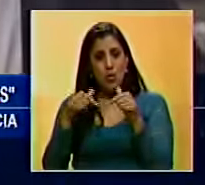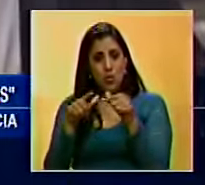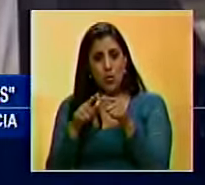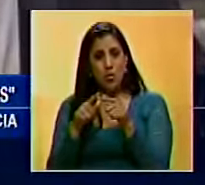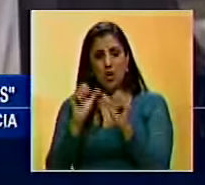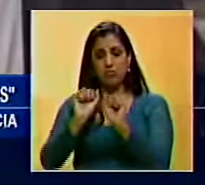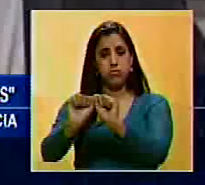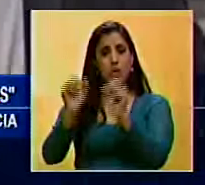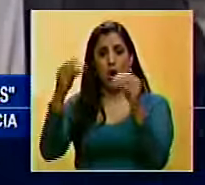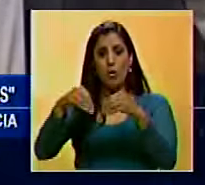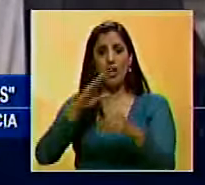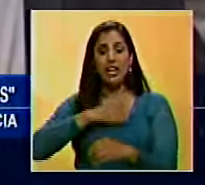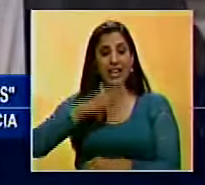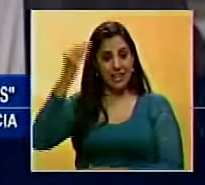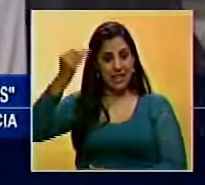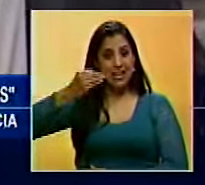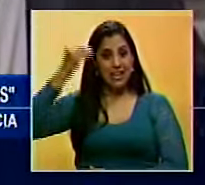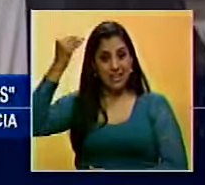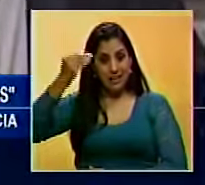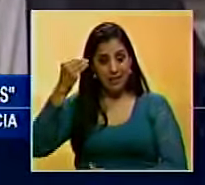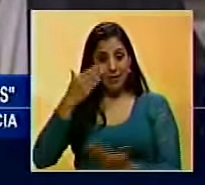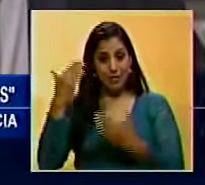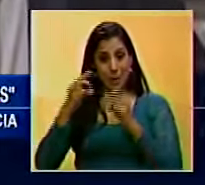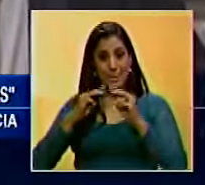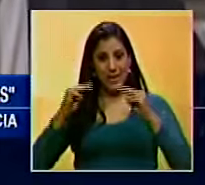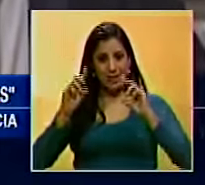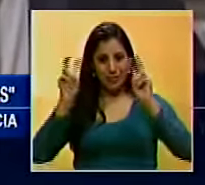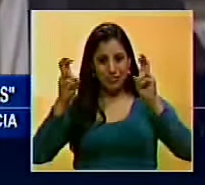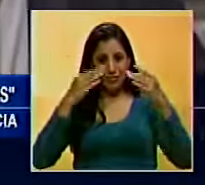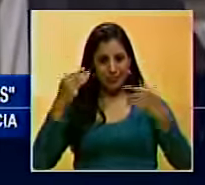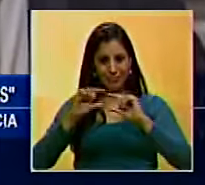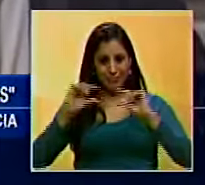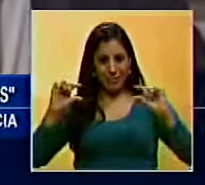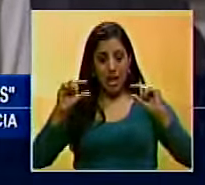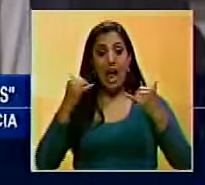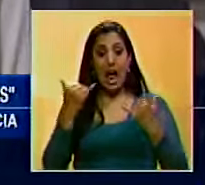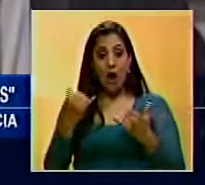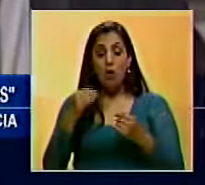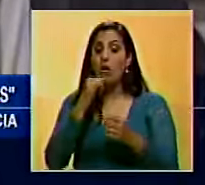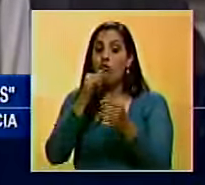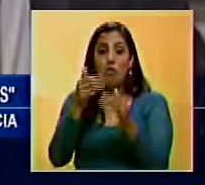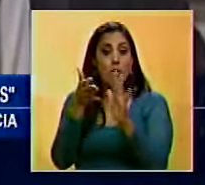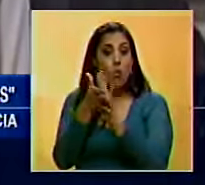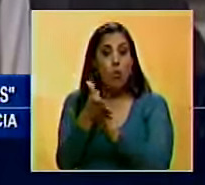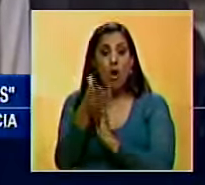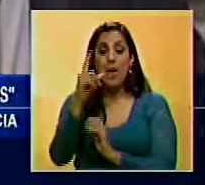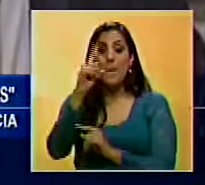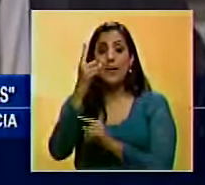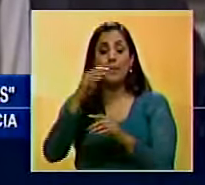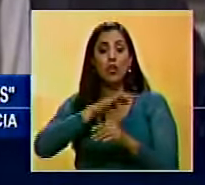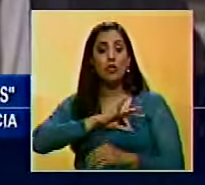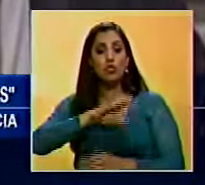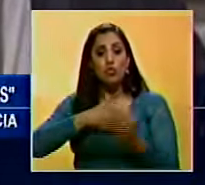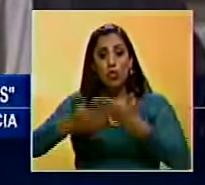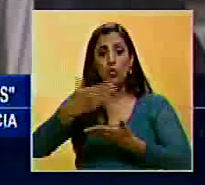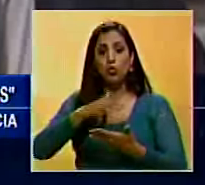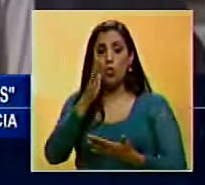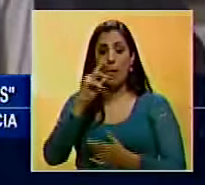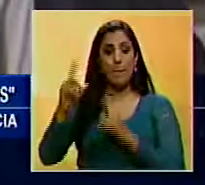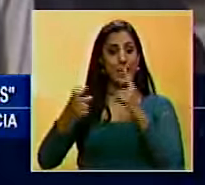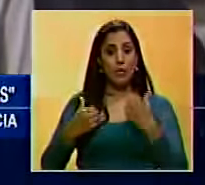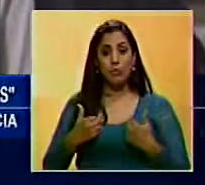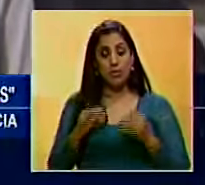Ragnaribzón, quien consideró que Gunglagugzón no puede dejar su cargo sin haber consultado aún a su socio de coalición de gobierno.